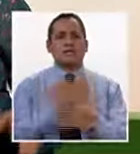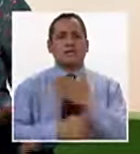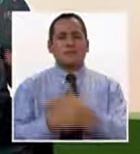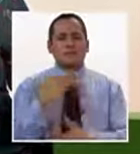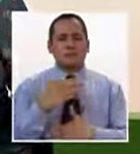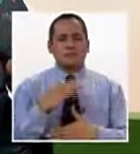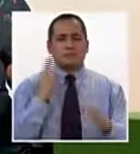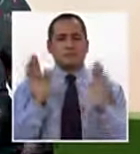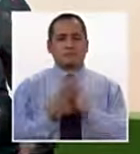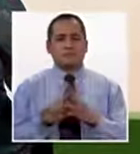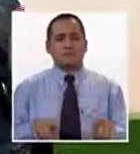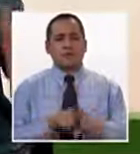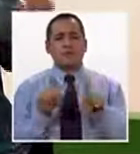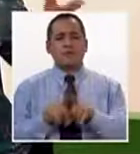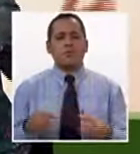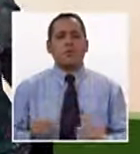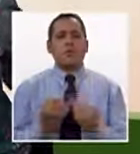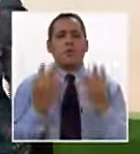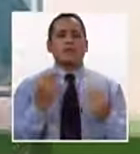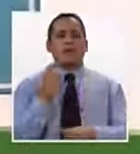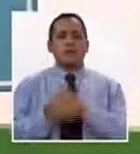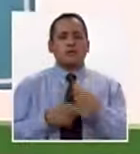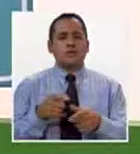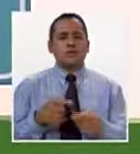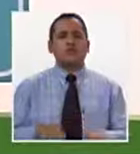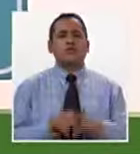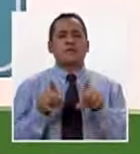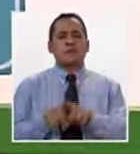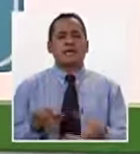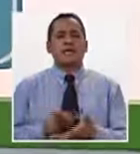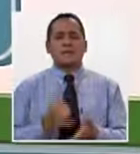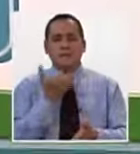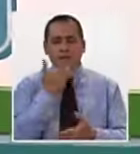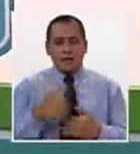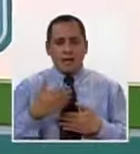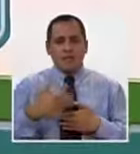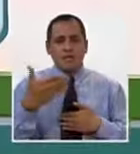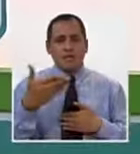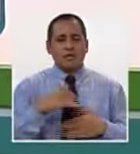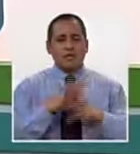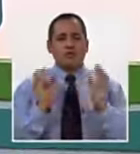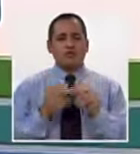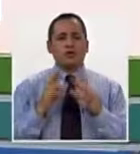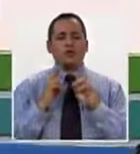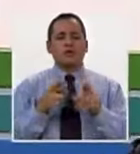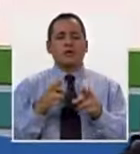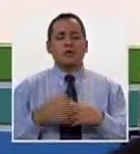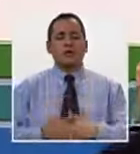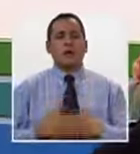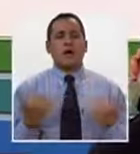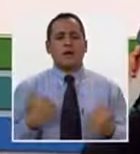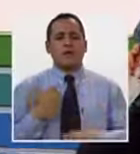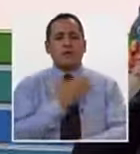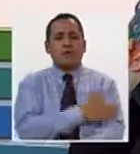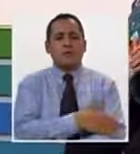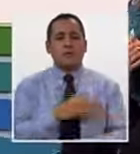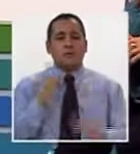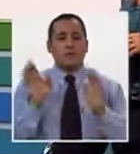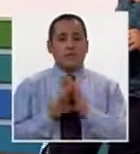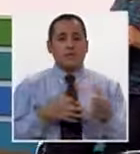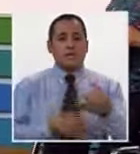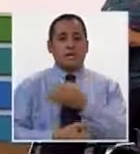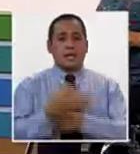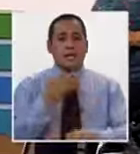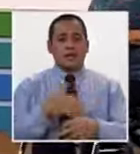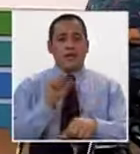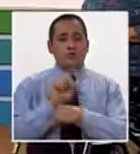discapacidad, como cuántas personas son, ¿verdad? Sino, ¿qué va a suceder ahora con este resultado, en favor de las personas con discapacidad?